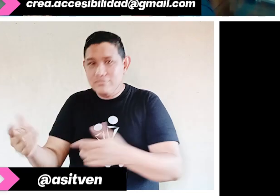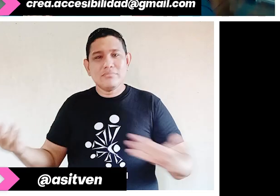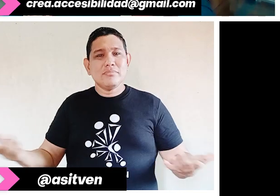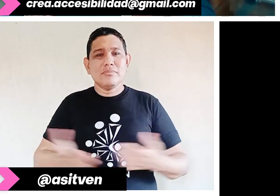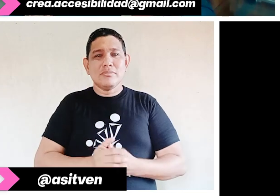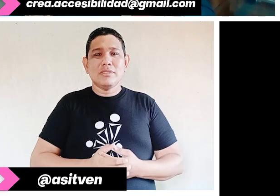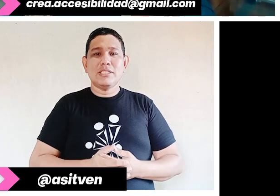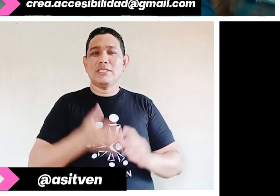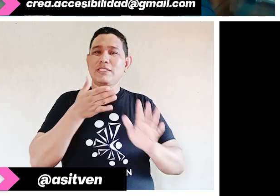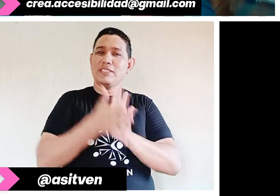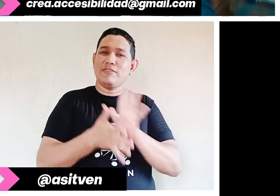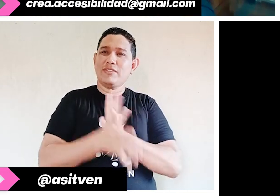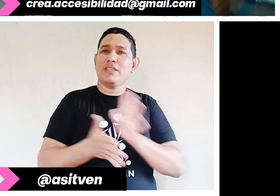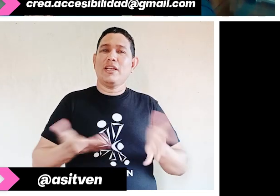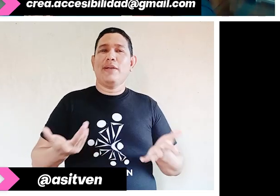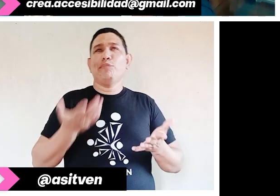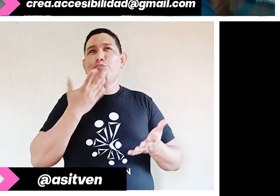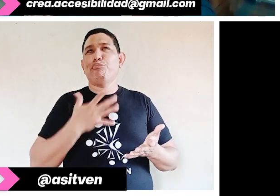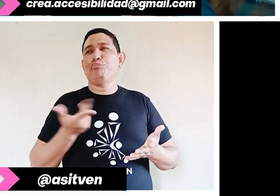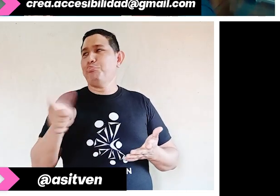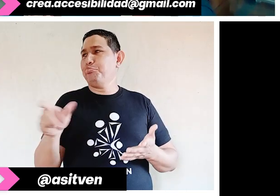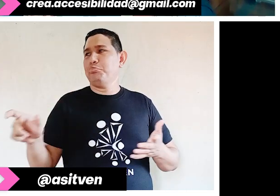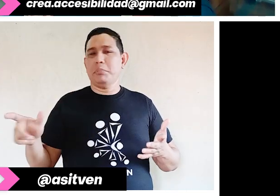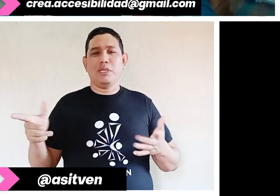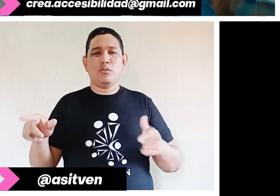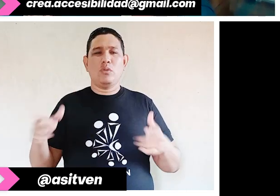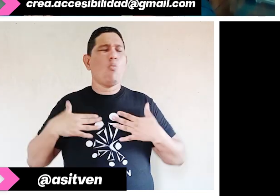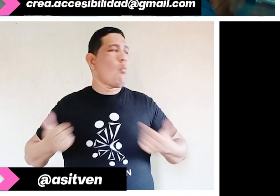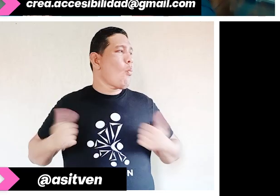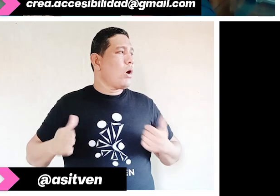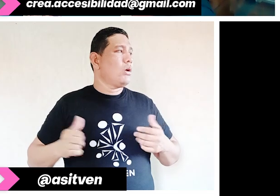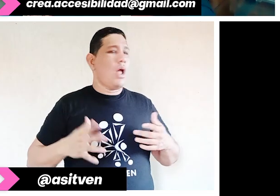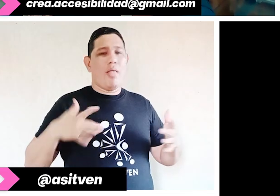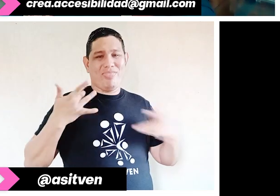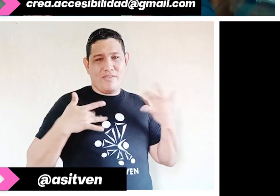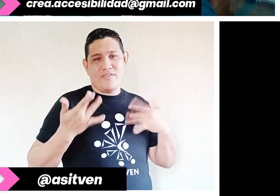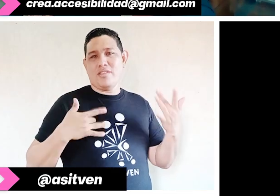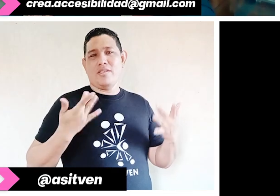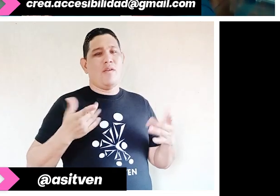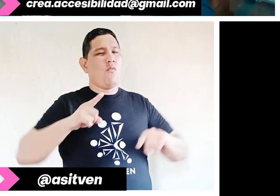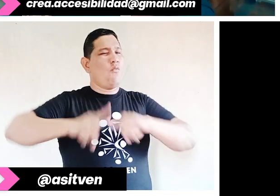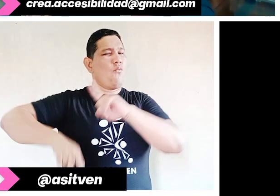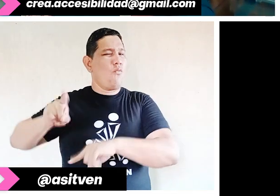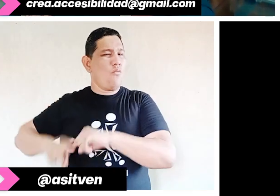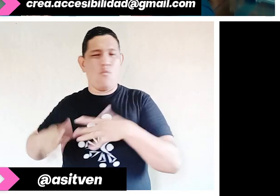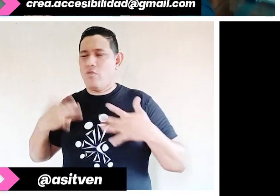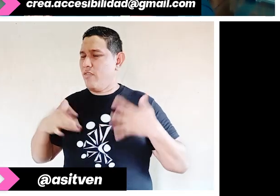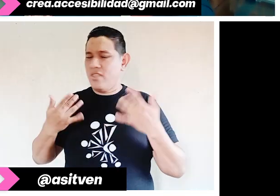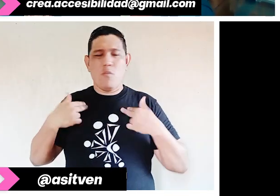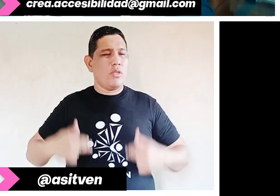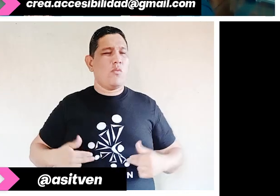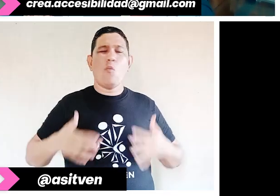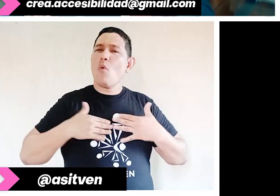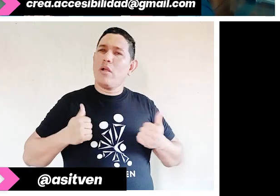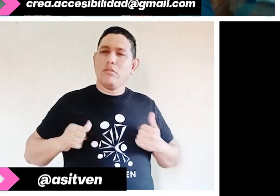envolvente de cualquier, debería ser el envolvente de cualquier actividad humana. La